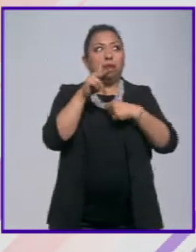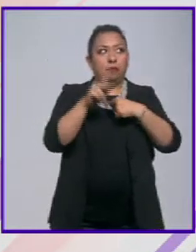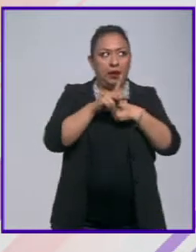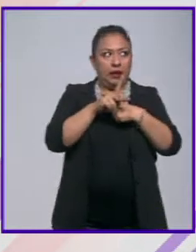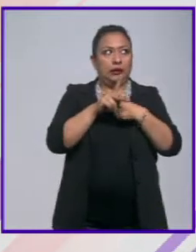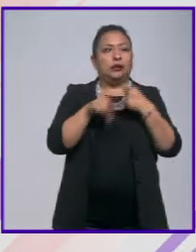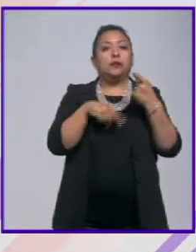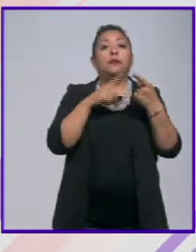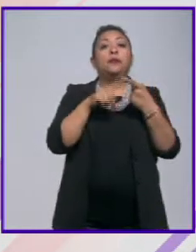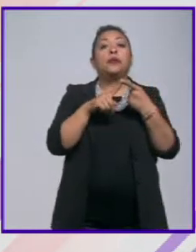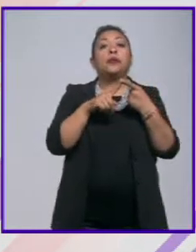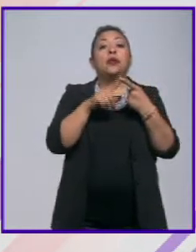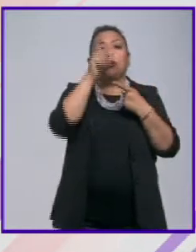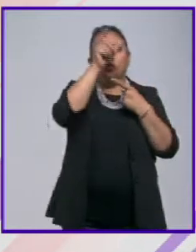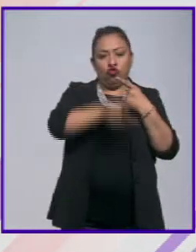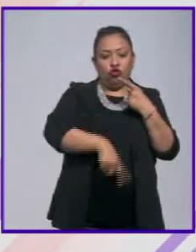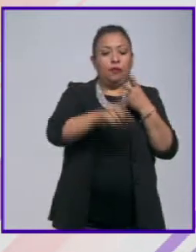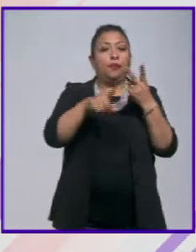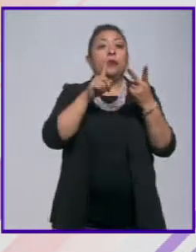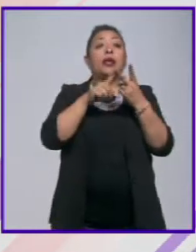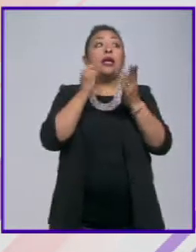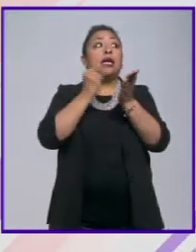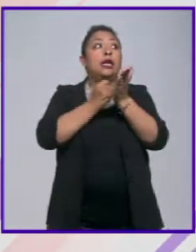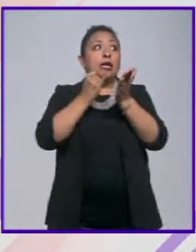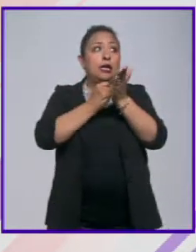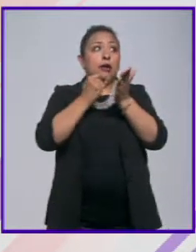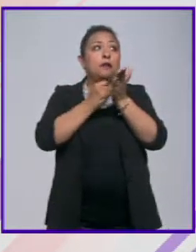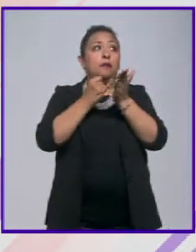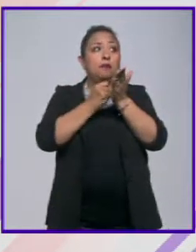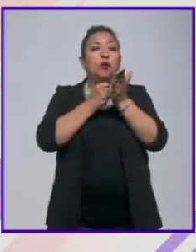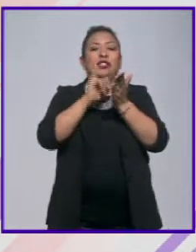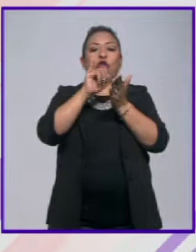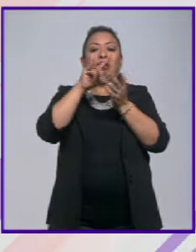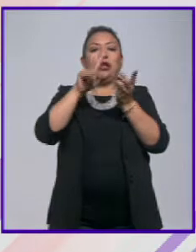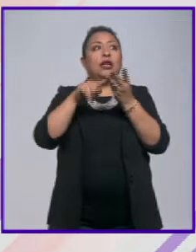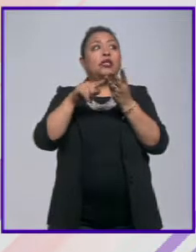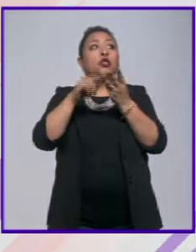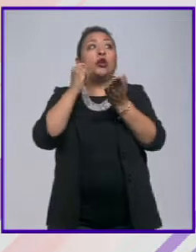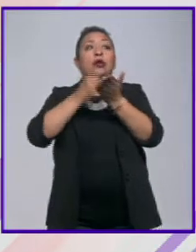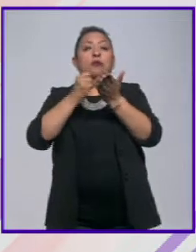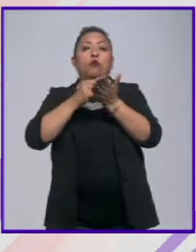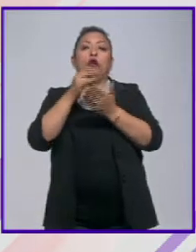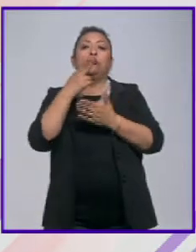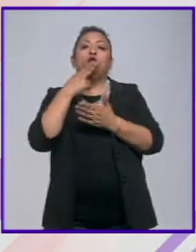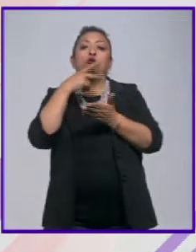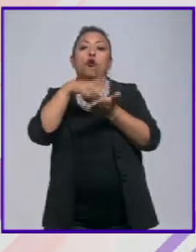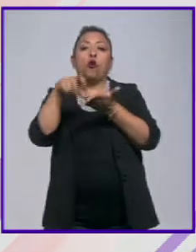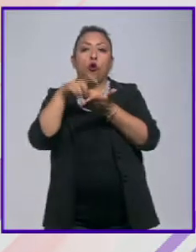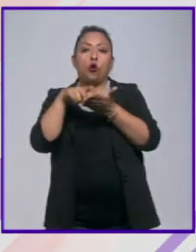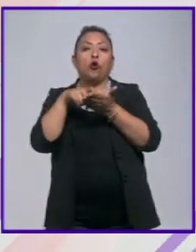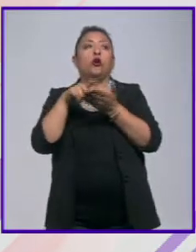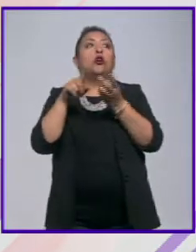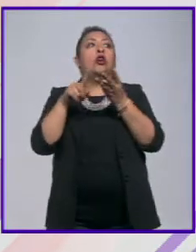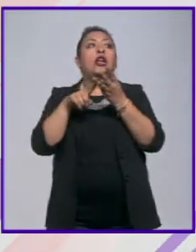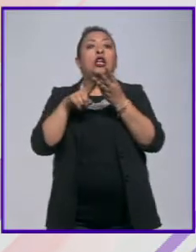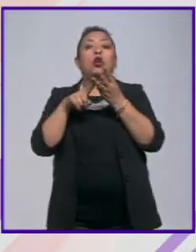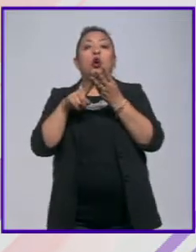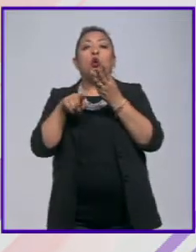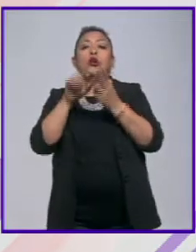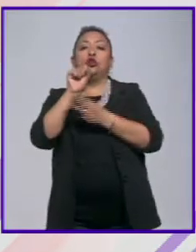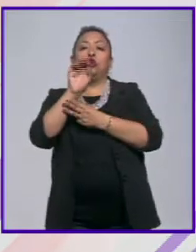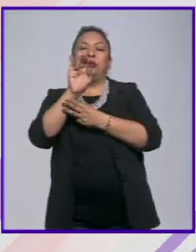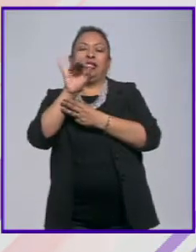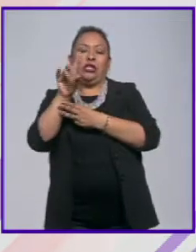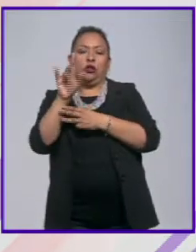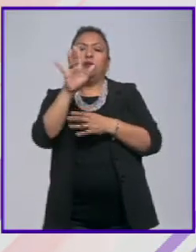viene en primera parte después viene impuesto al ingreso impuesto al consumo y los subsidios puedes explicarnos qué